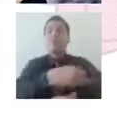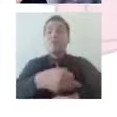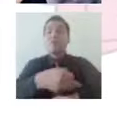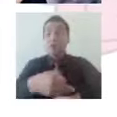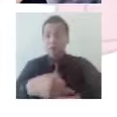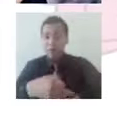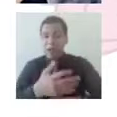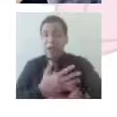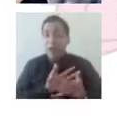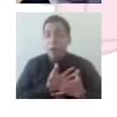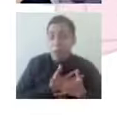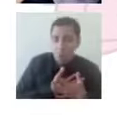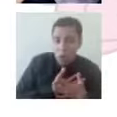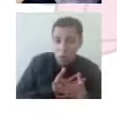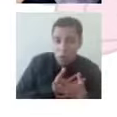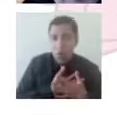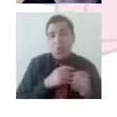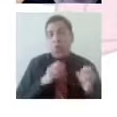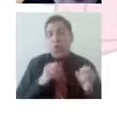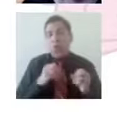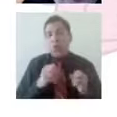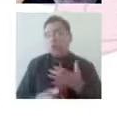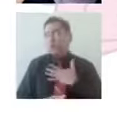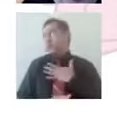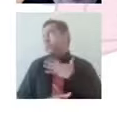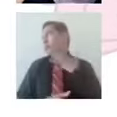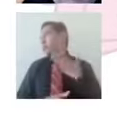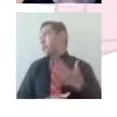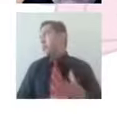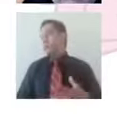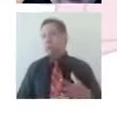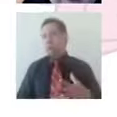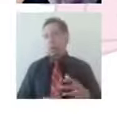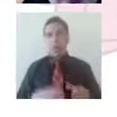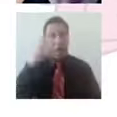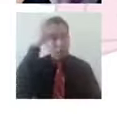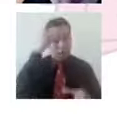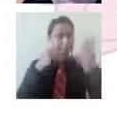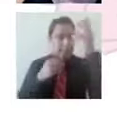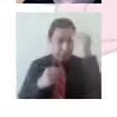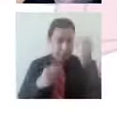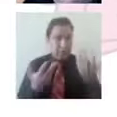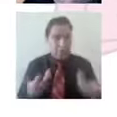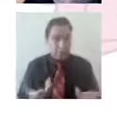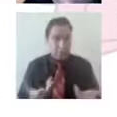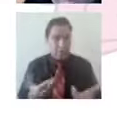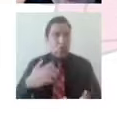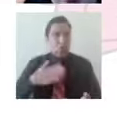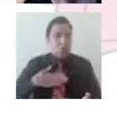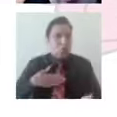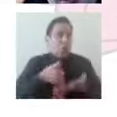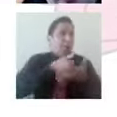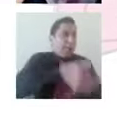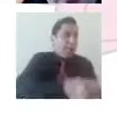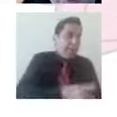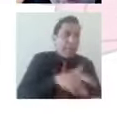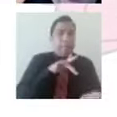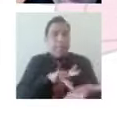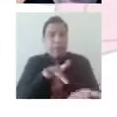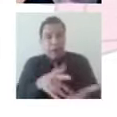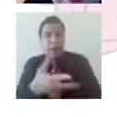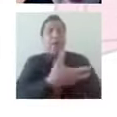desamores. Es donde aprendemos los roles socialmente establecidos, es donde aprendemos a compartir por el objeto